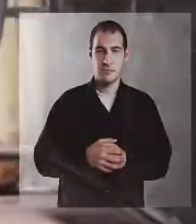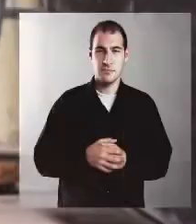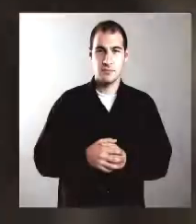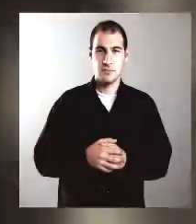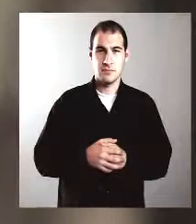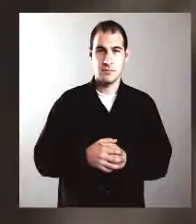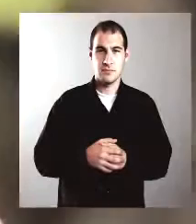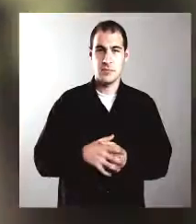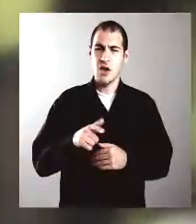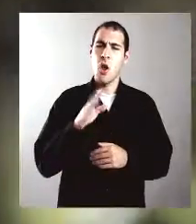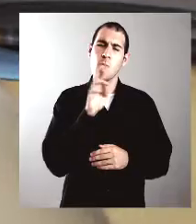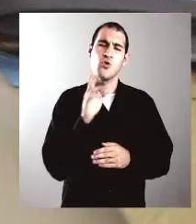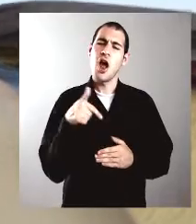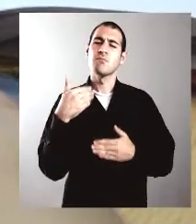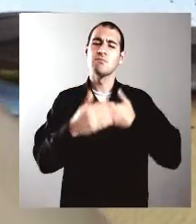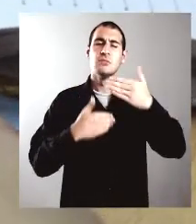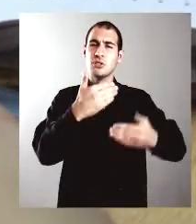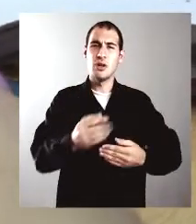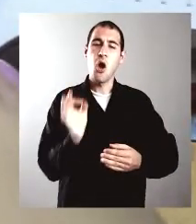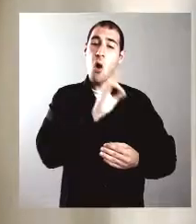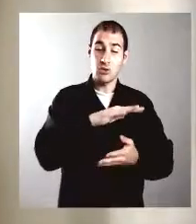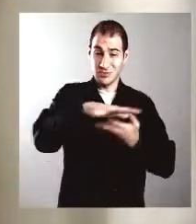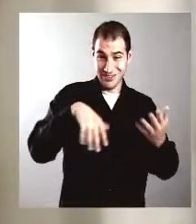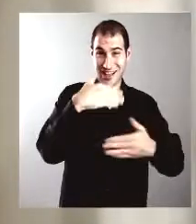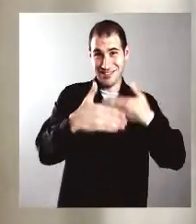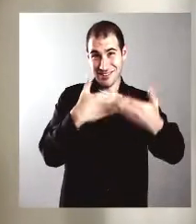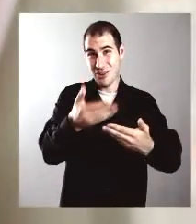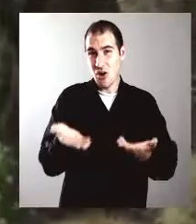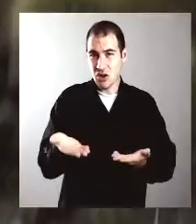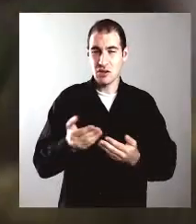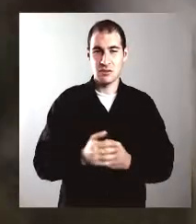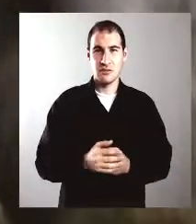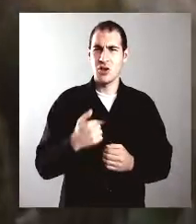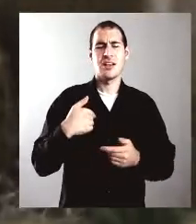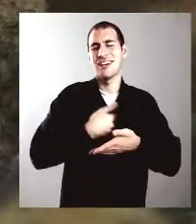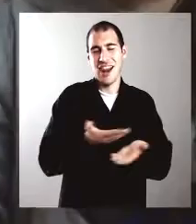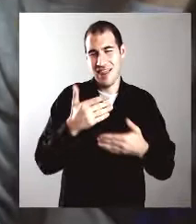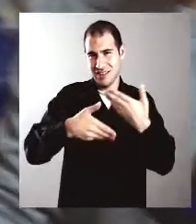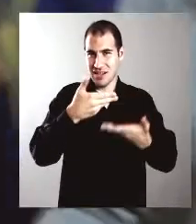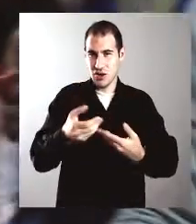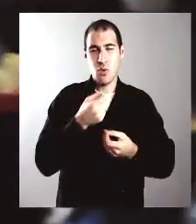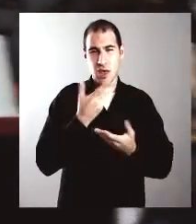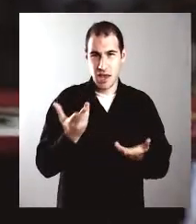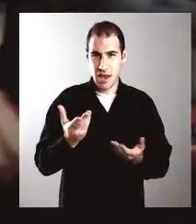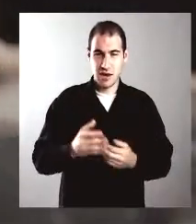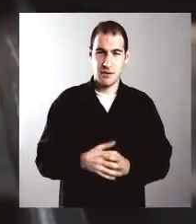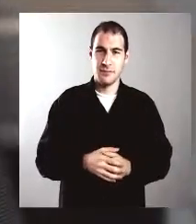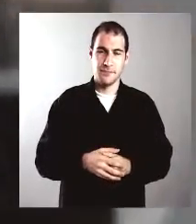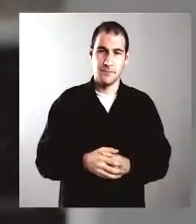En el desarrollo de la mujer, o en el desarrollo de la sociedad, digamos, lo diría yo en general, creo que